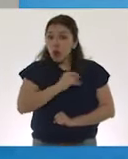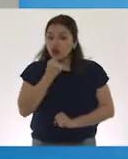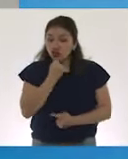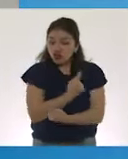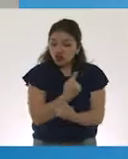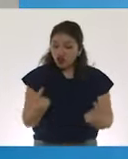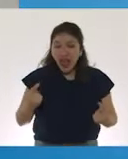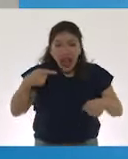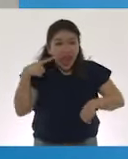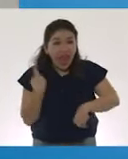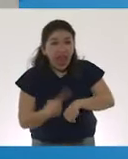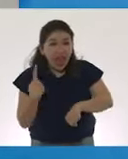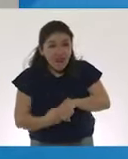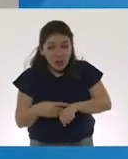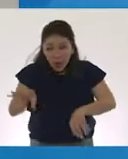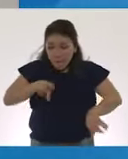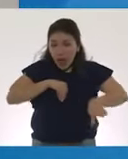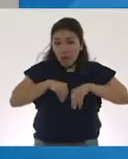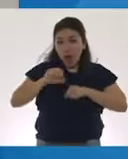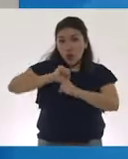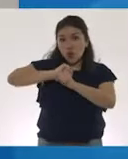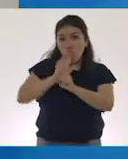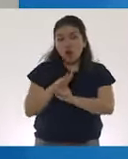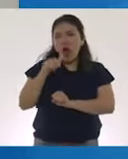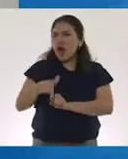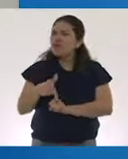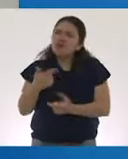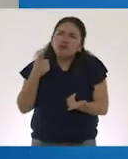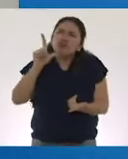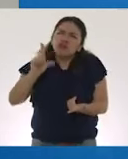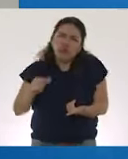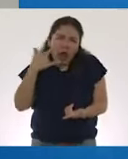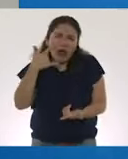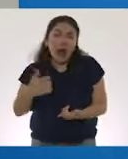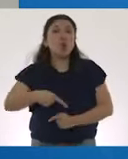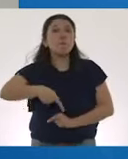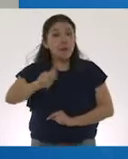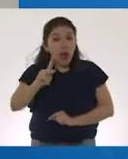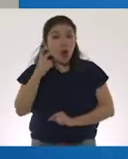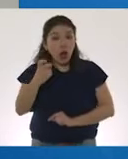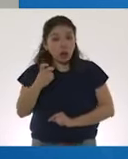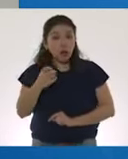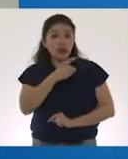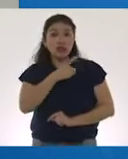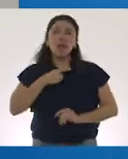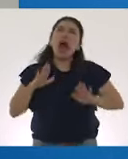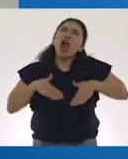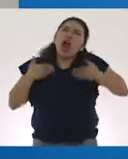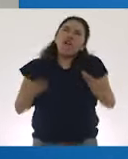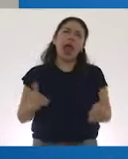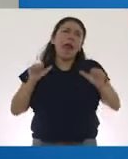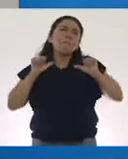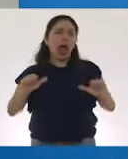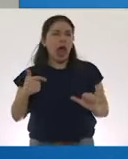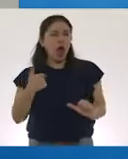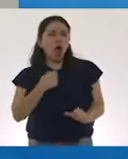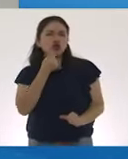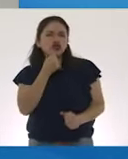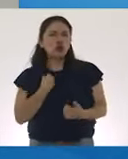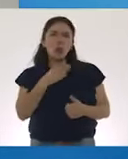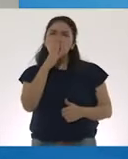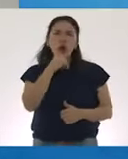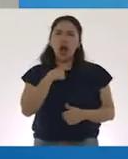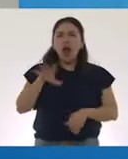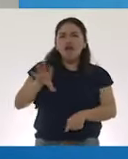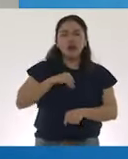los niños se enfermen o se contagien de COVID-19 es muy baja. Sin embargo, esta no es una razón para confiarnos porque los niños podrían